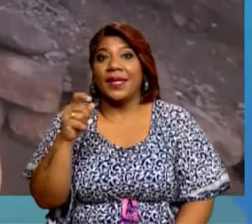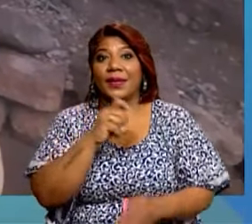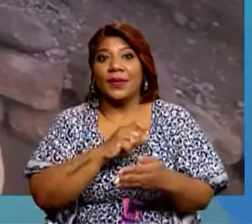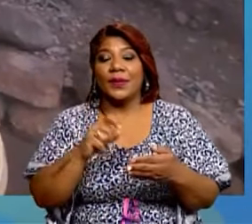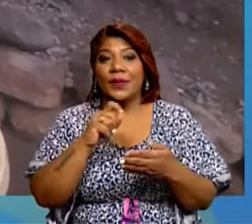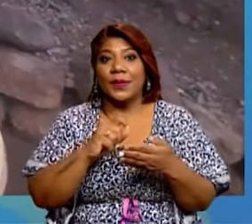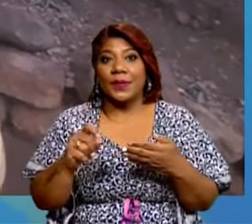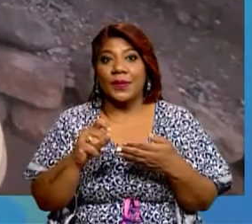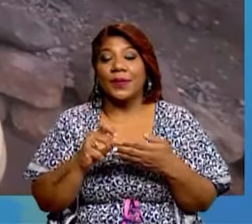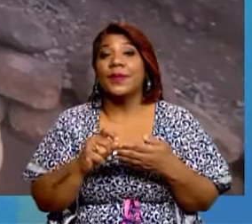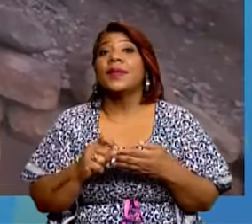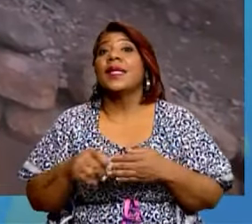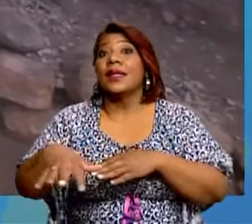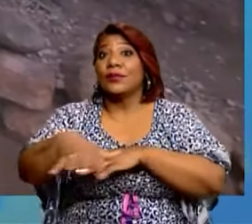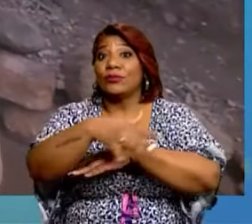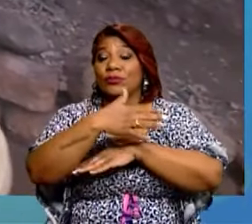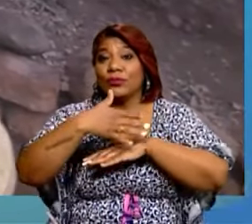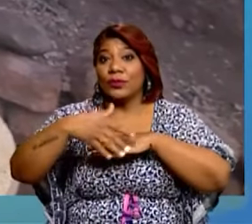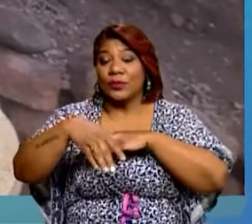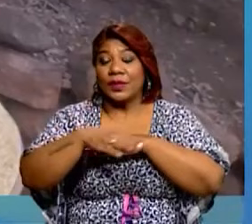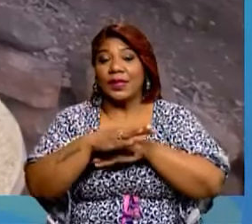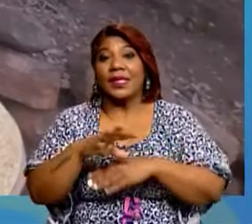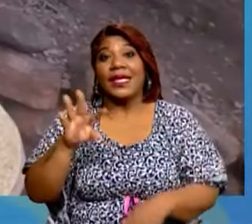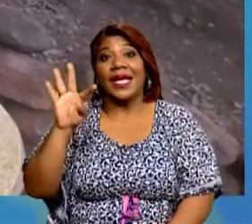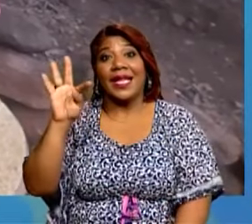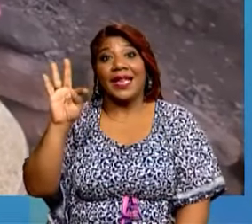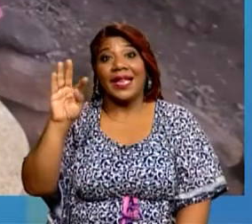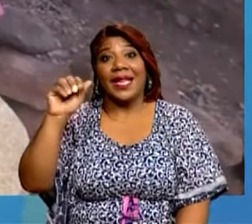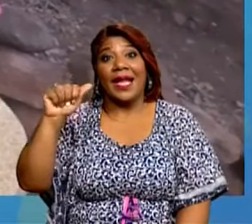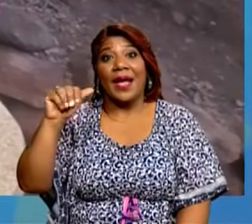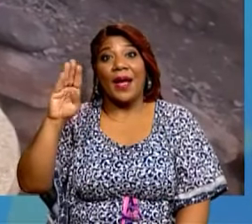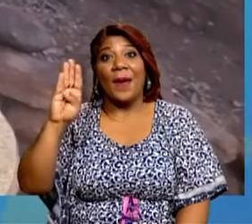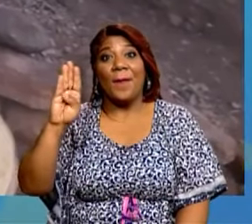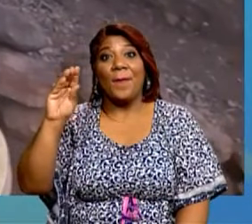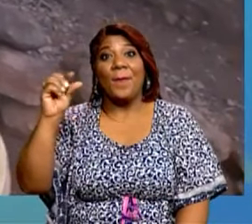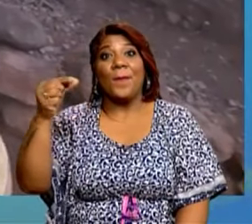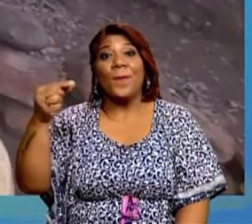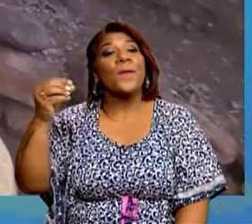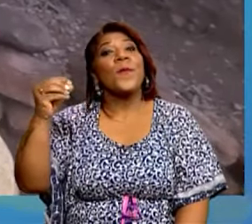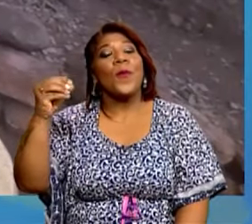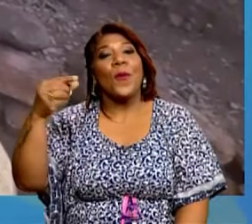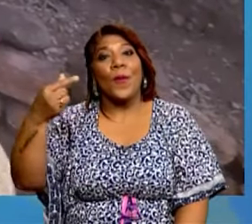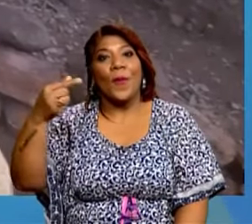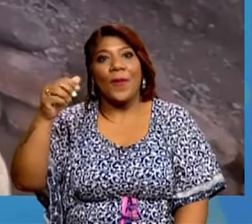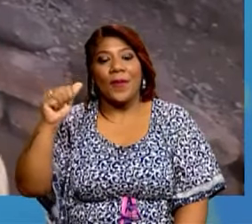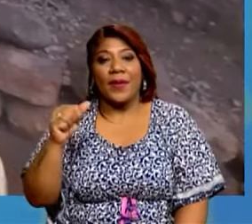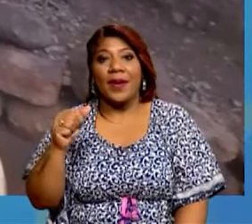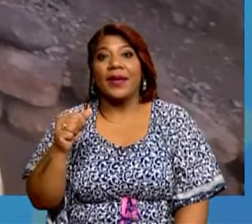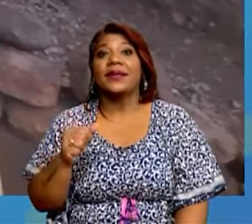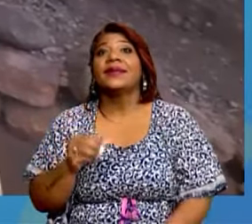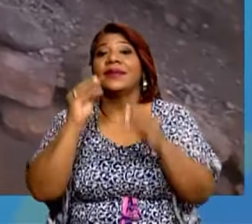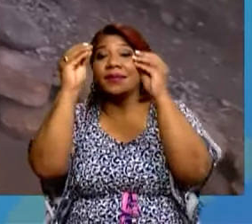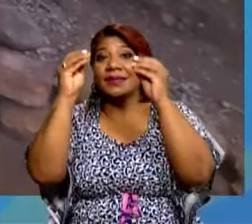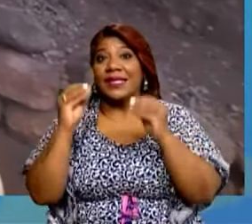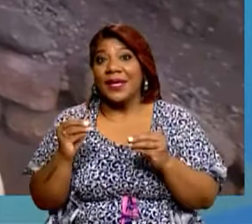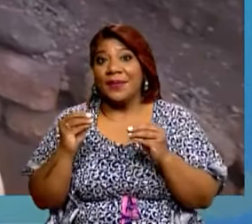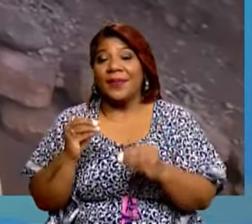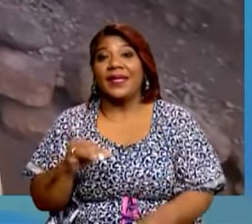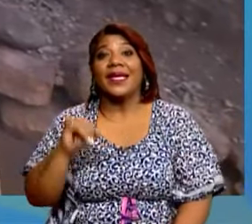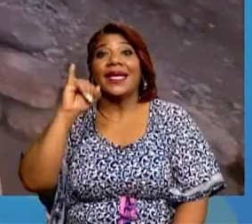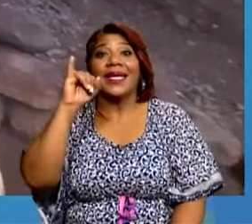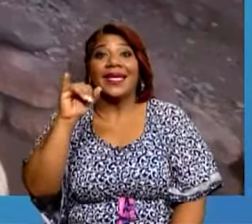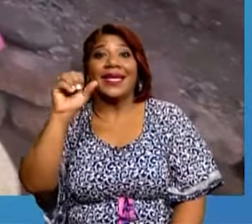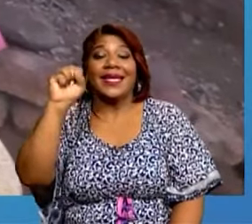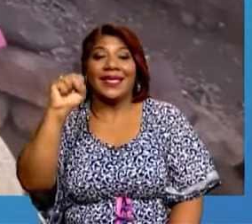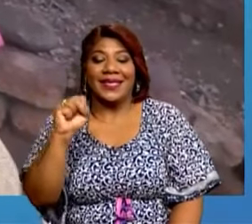Bejaviquiteru Álvarez en Taboga, mi maestra se llama Irene Santos, hoy